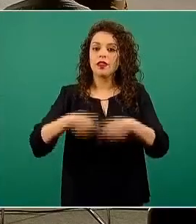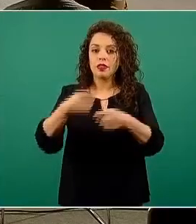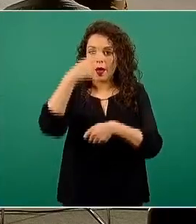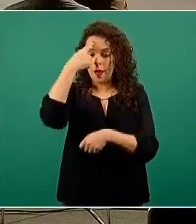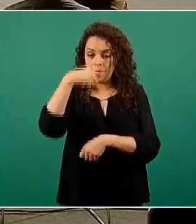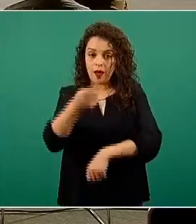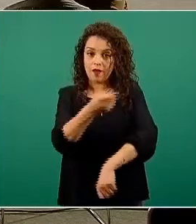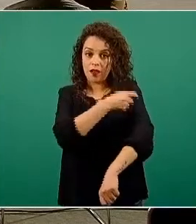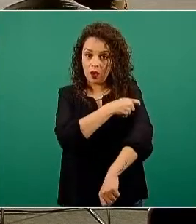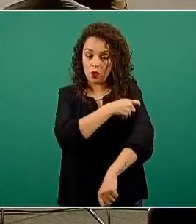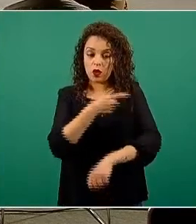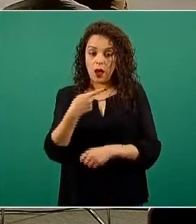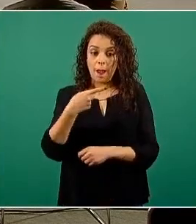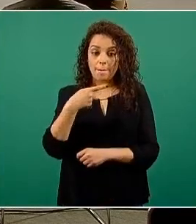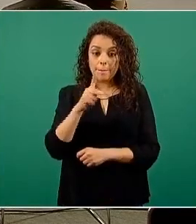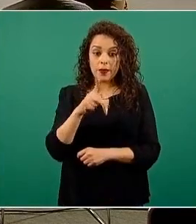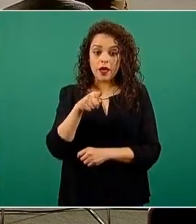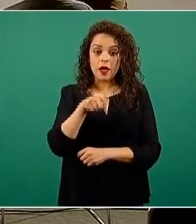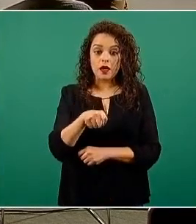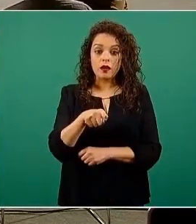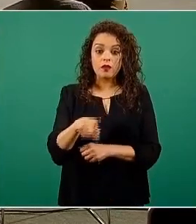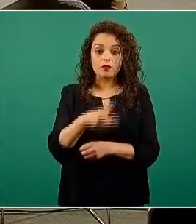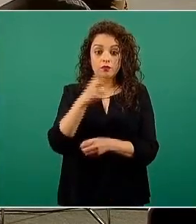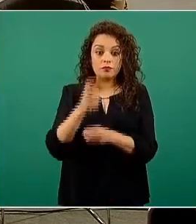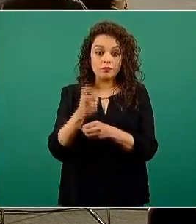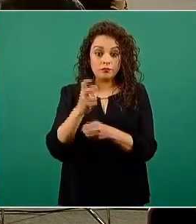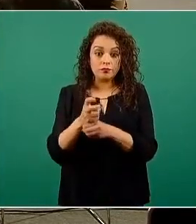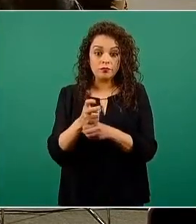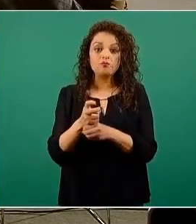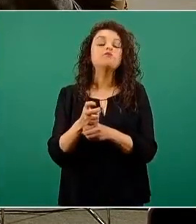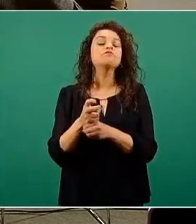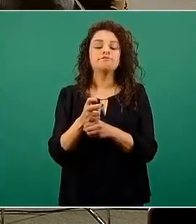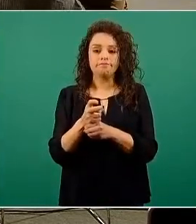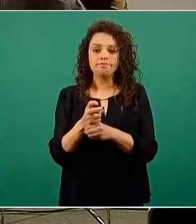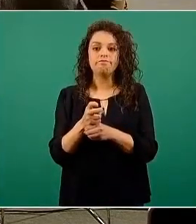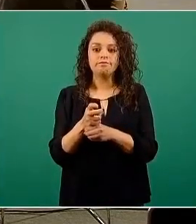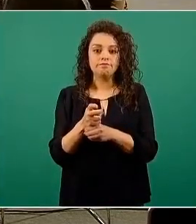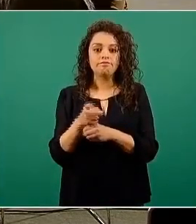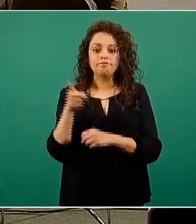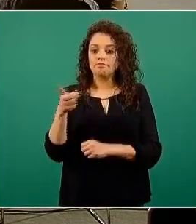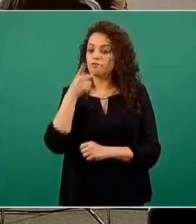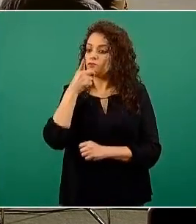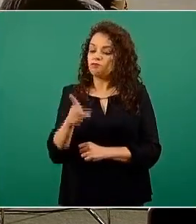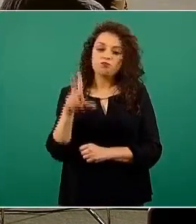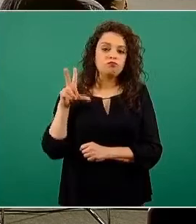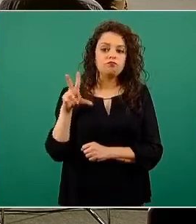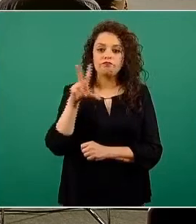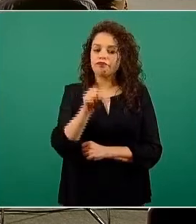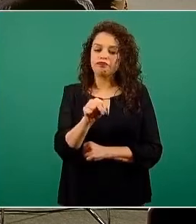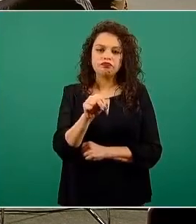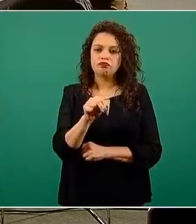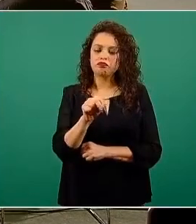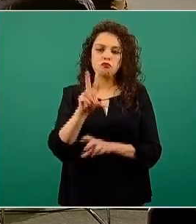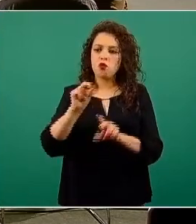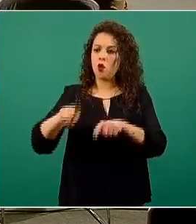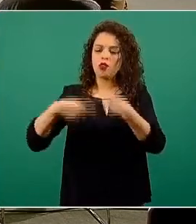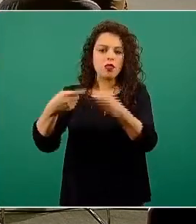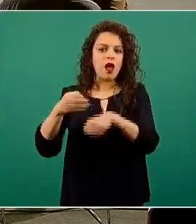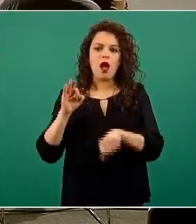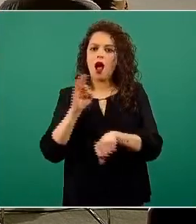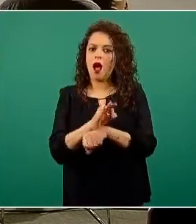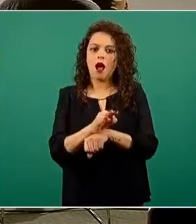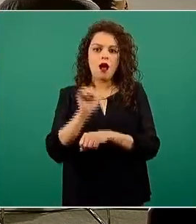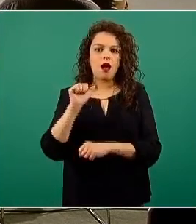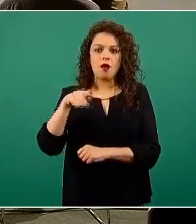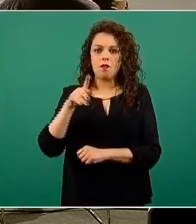sentencia del tribunal de la segunda instancia fue que no era procedente el amparo, toda vez que